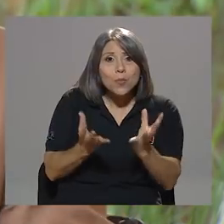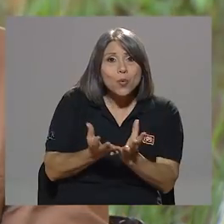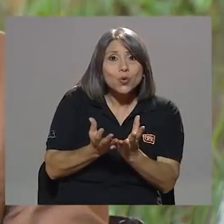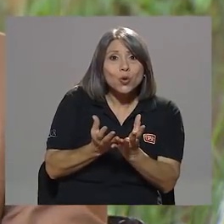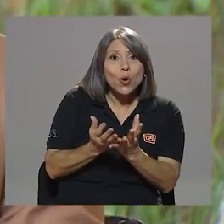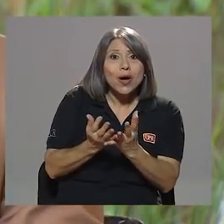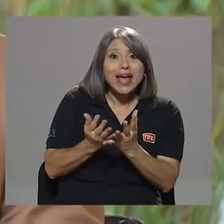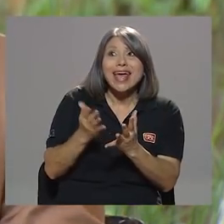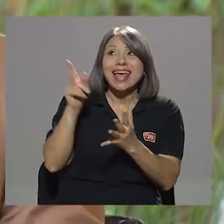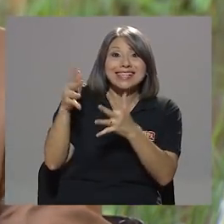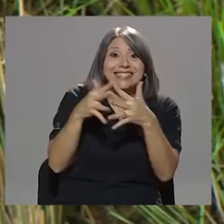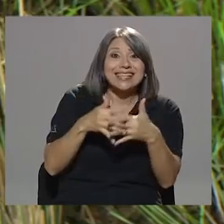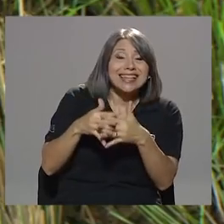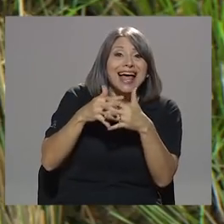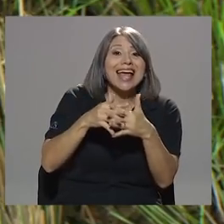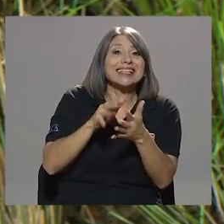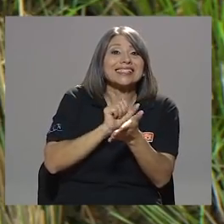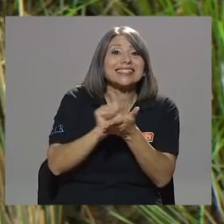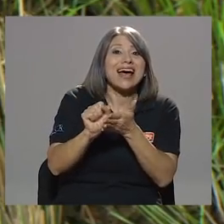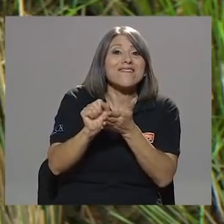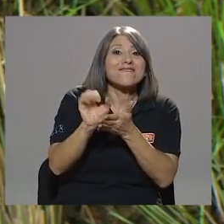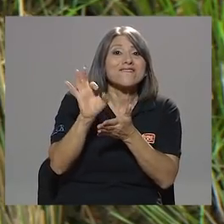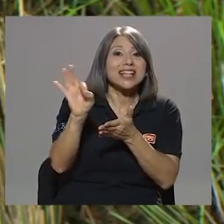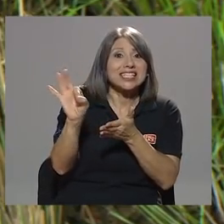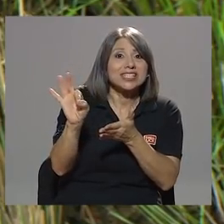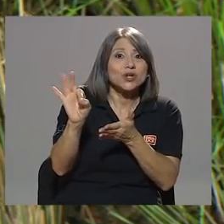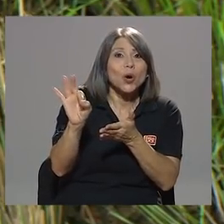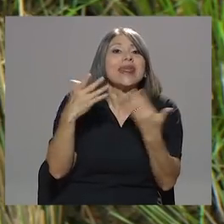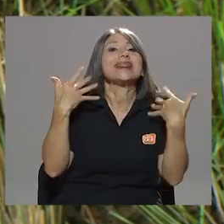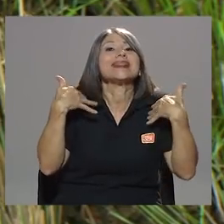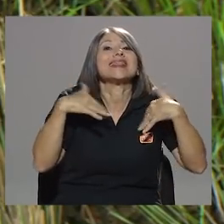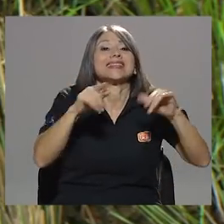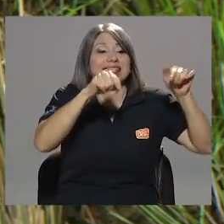siquiera en Costa Rica. Explíqueme eso. ¿Usted siente que está sepultada?